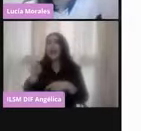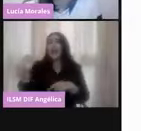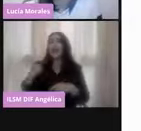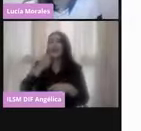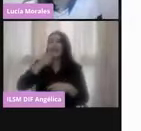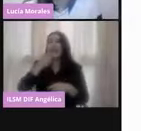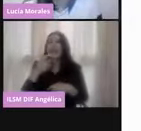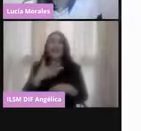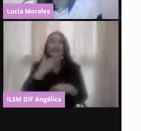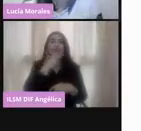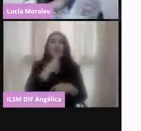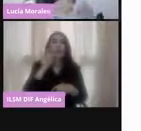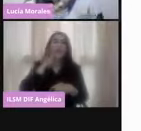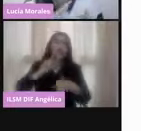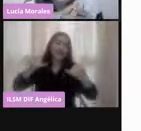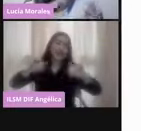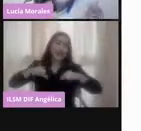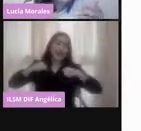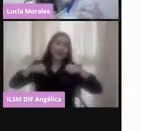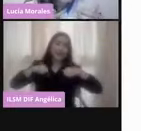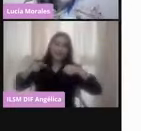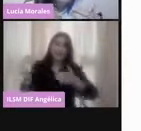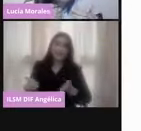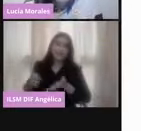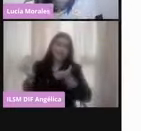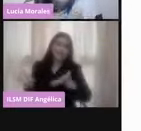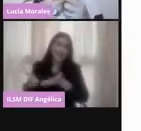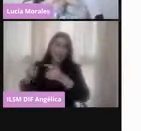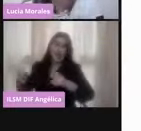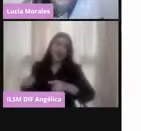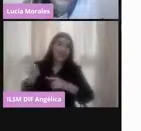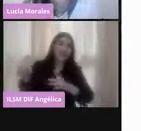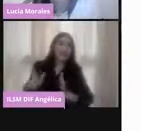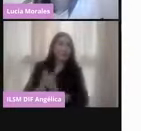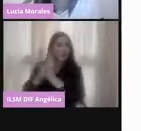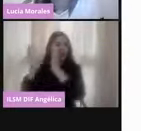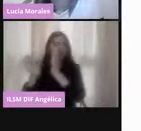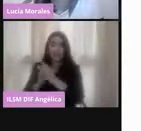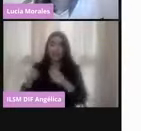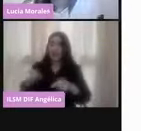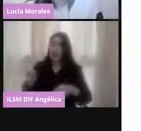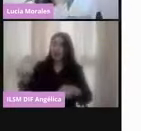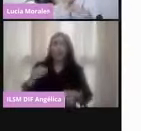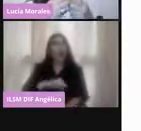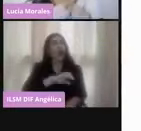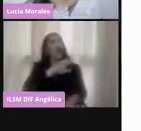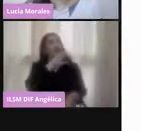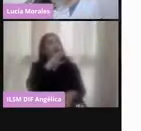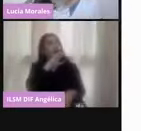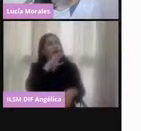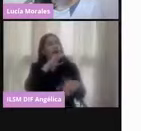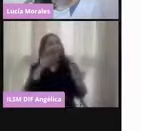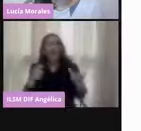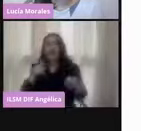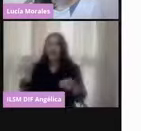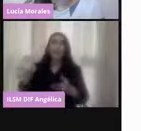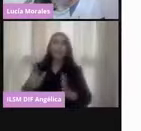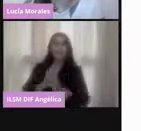niños, adolescentes, al final sí pueden generar un impacto para participar.